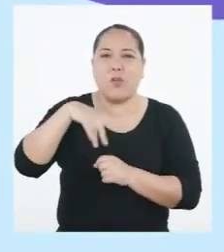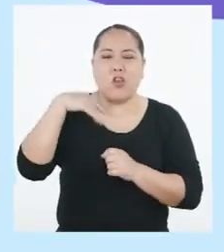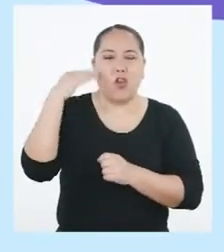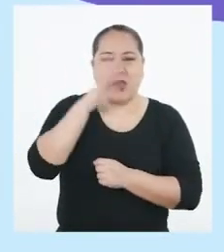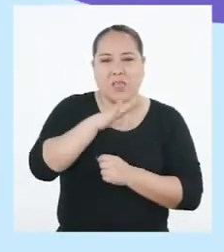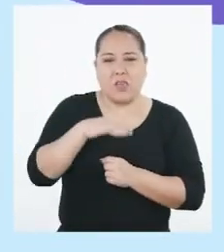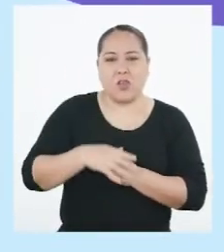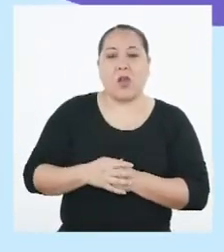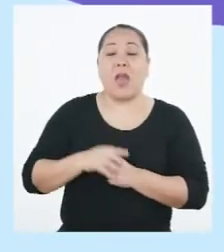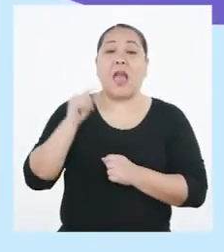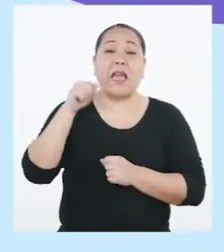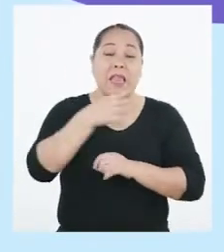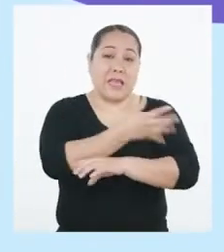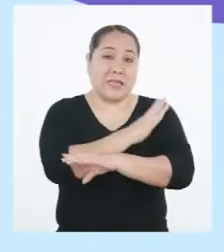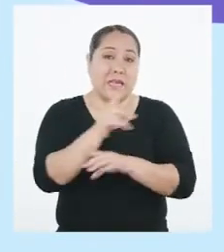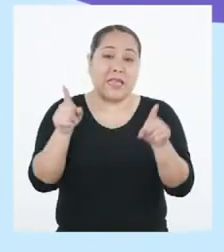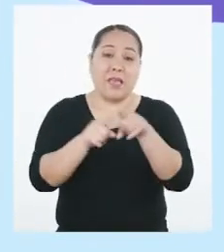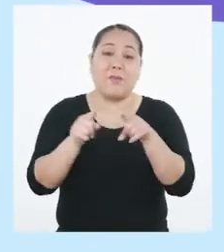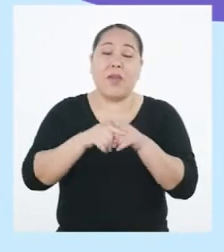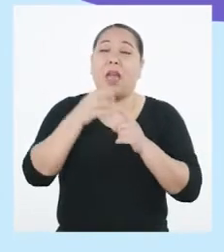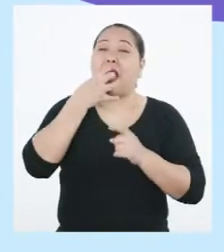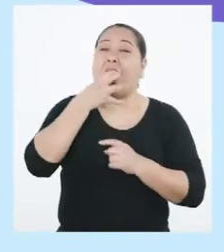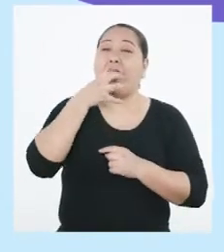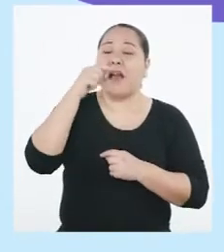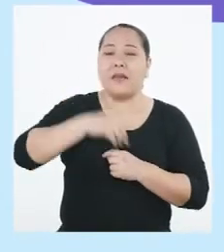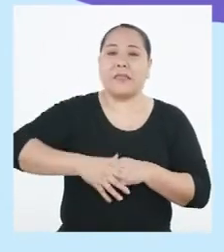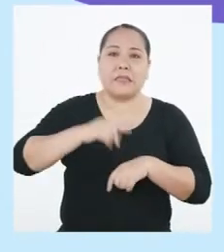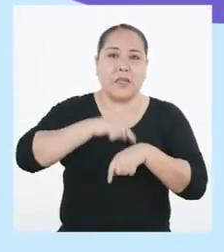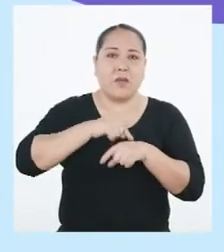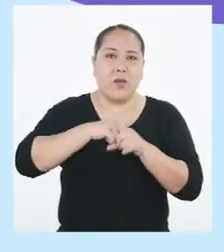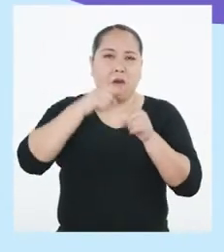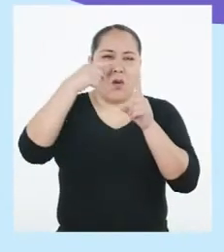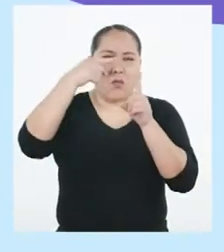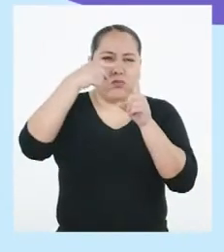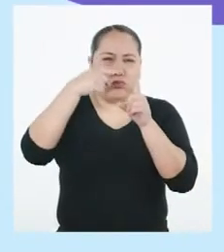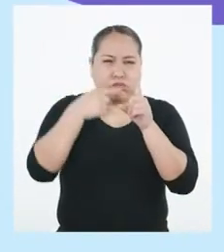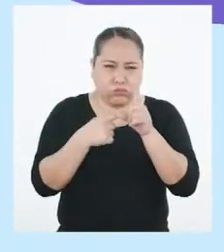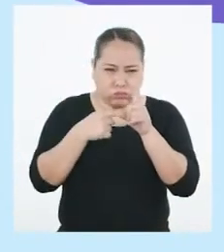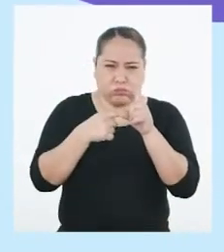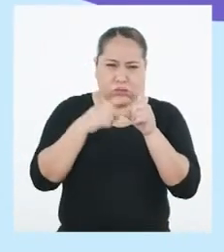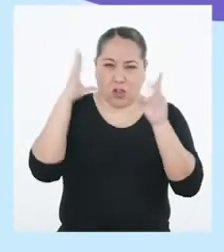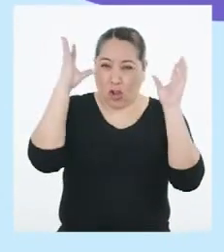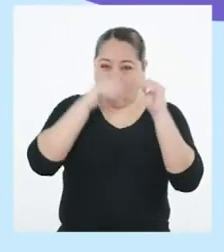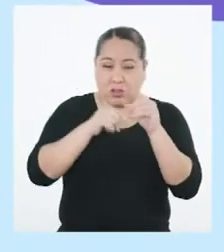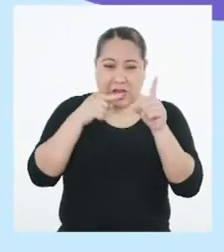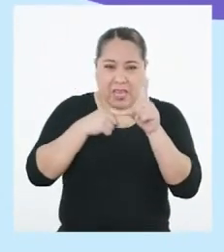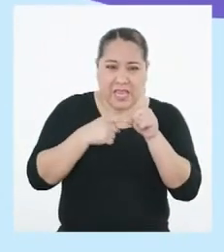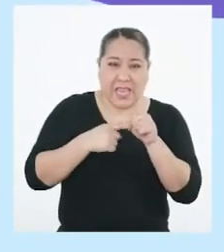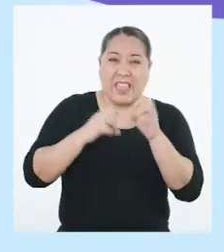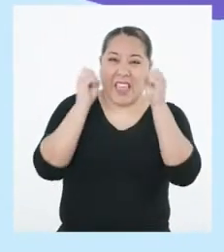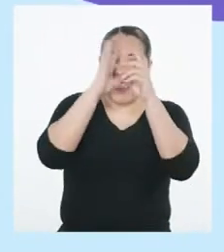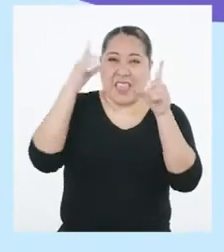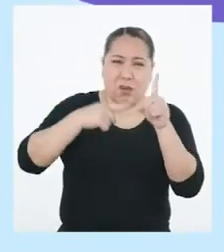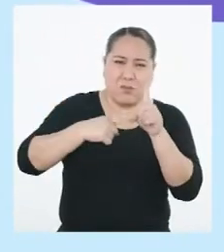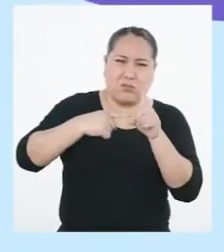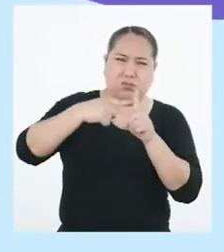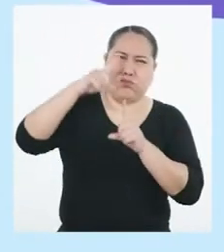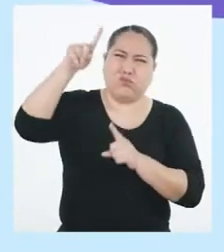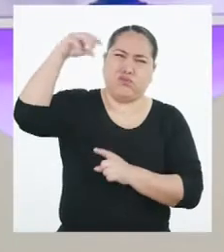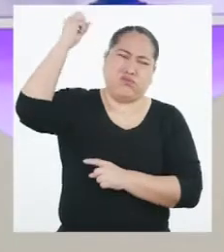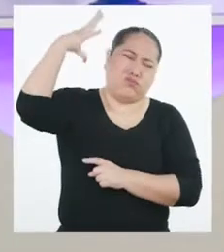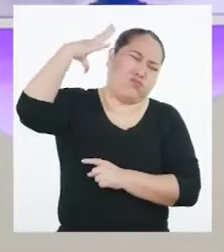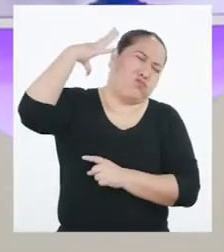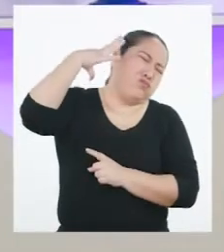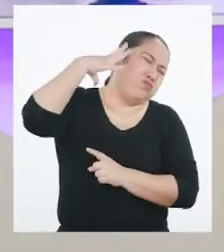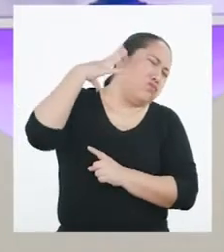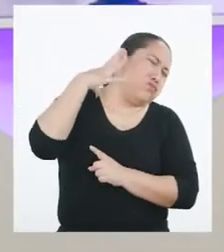fenómeno del calentamiento. Hay periodos en que de noche baja mucho la temperatura y durante el día hay un solazo que quema.